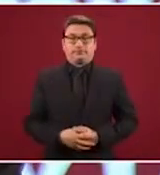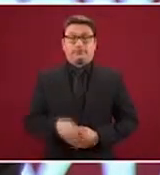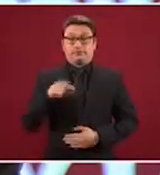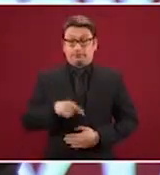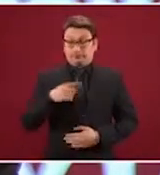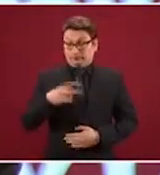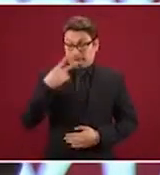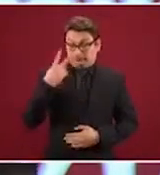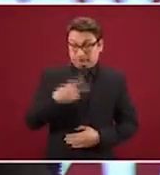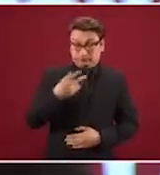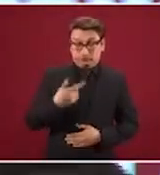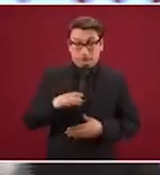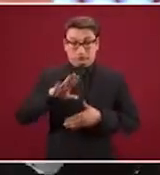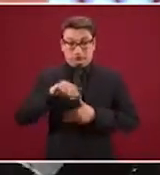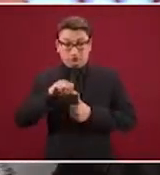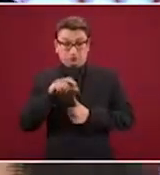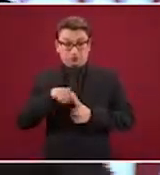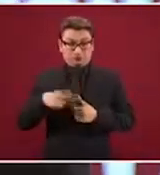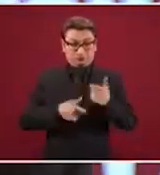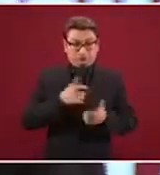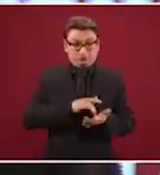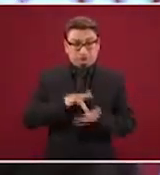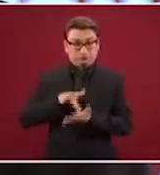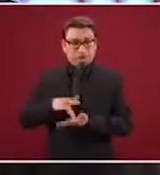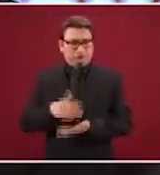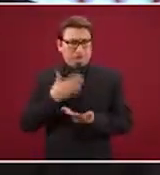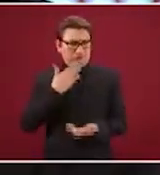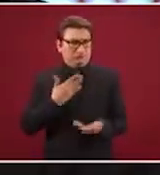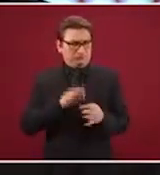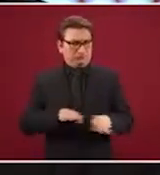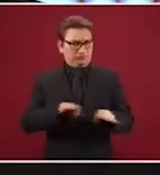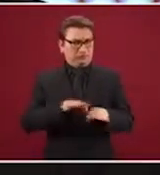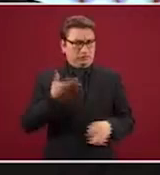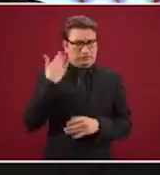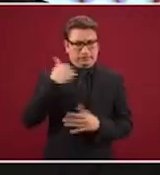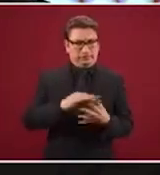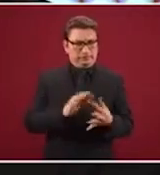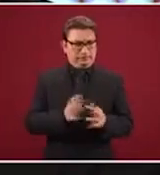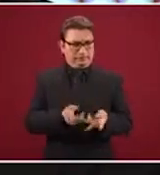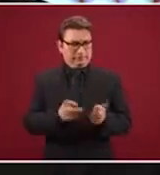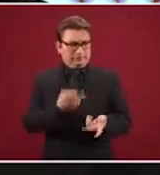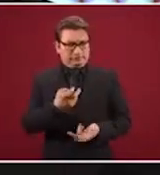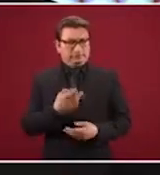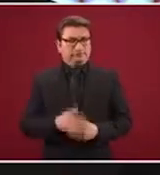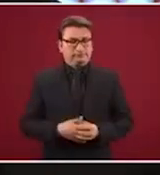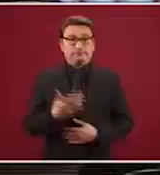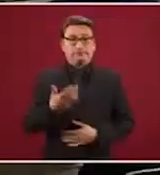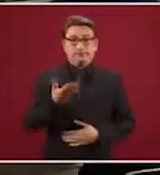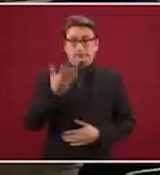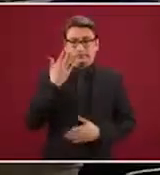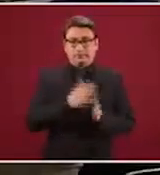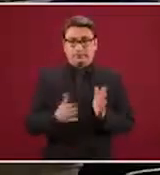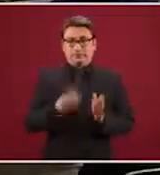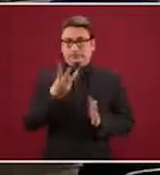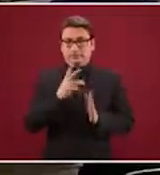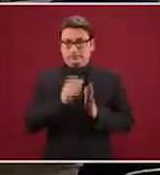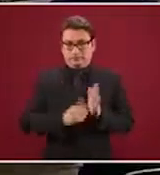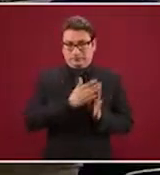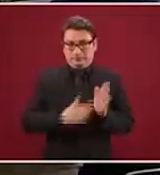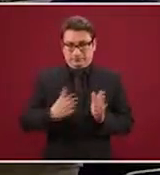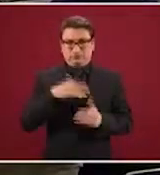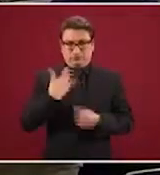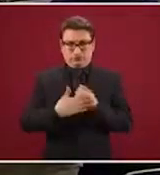invertir en Centroamérica a nadie le importaba cuando empezamos a hablar de esto. Si en el primer trimestre, como se espera,